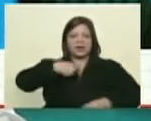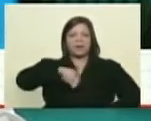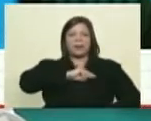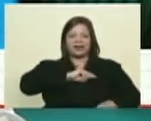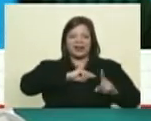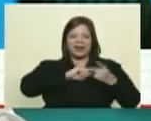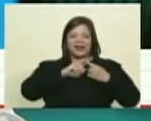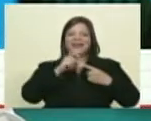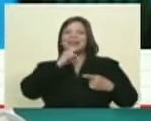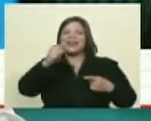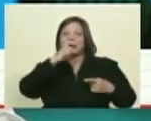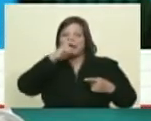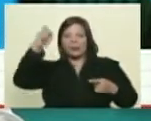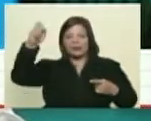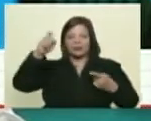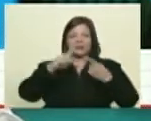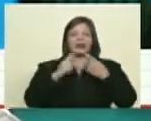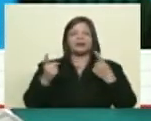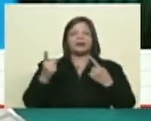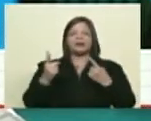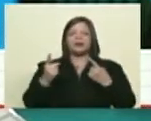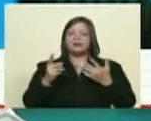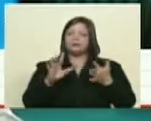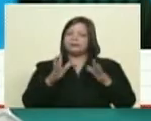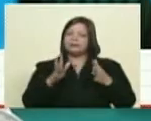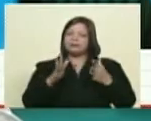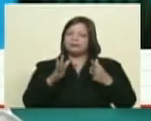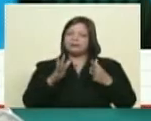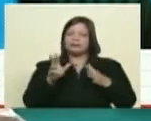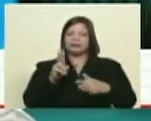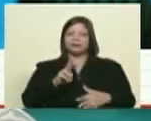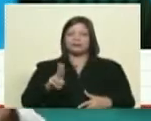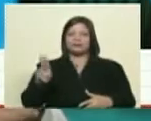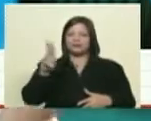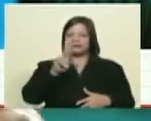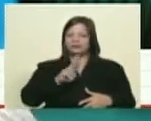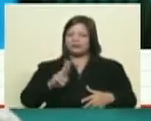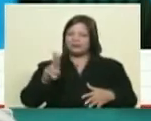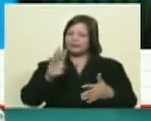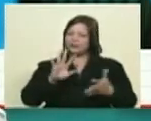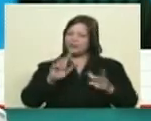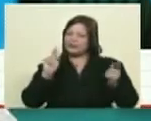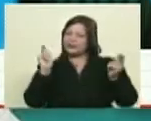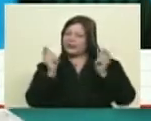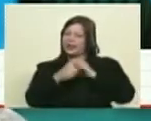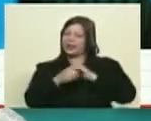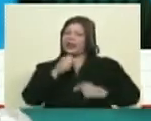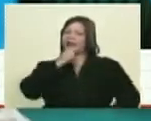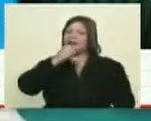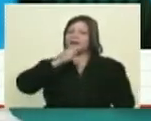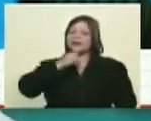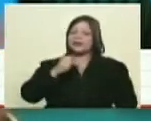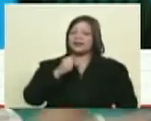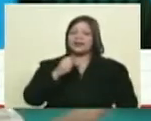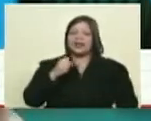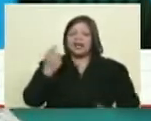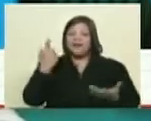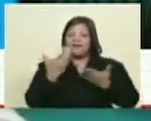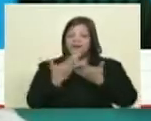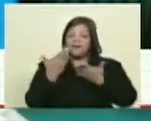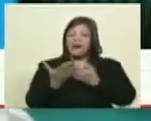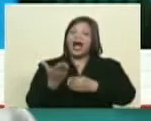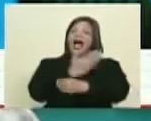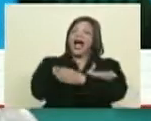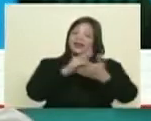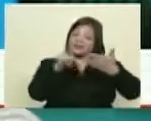pero después hay una serie de estereotipos que yo acusaría de eurocéntricos que él transporta a la entrevista él no se documenta bien él normalmente